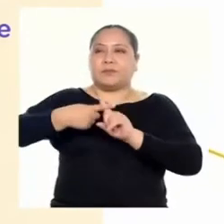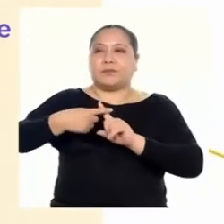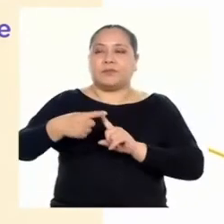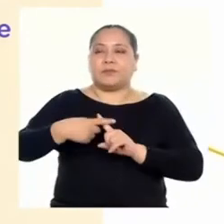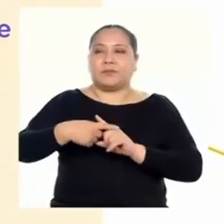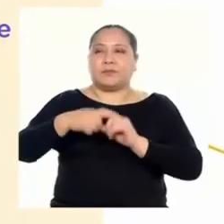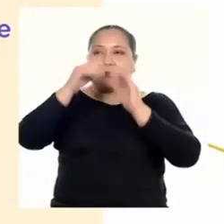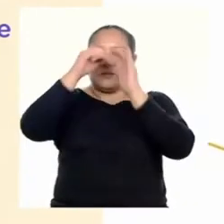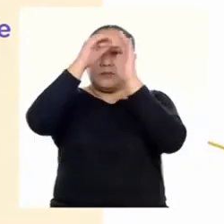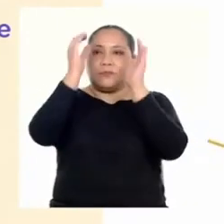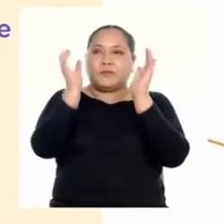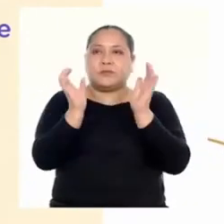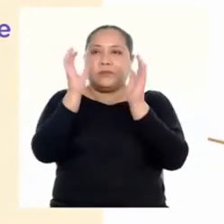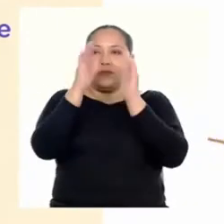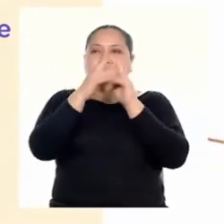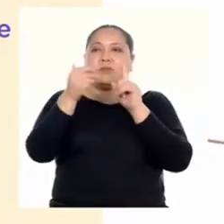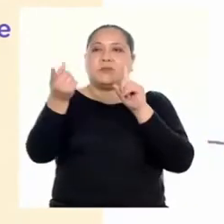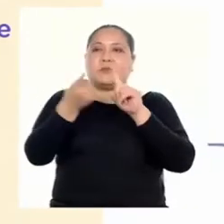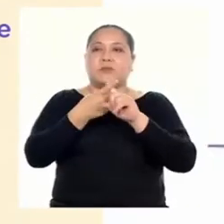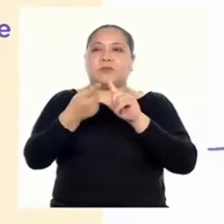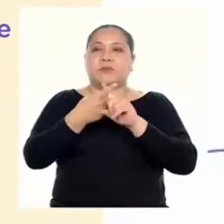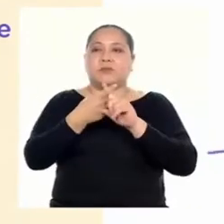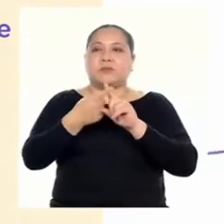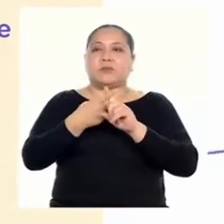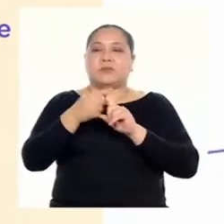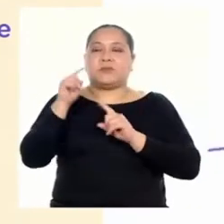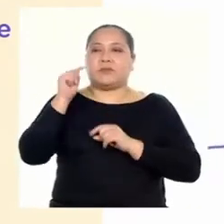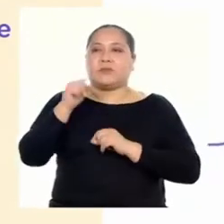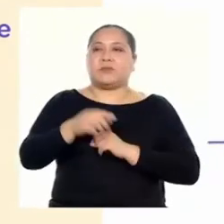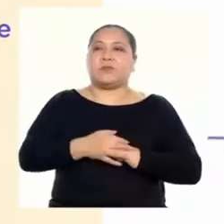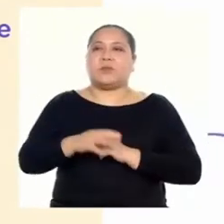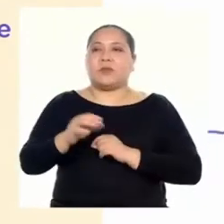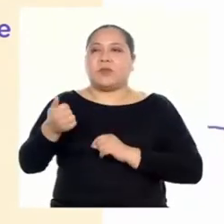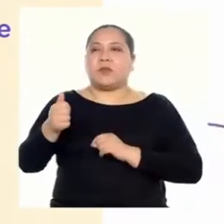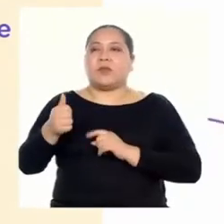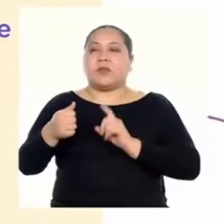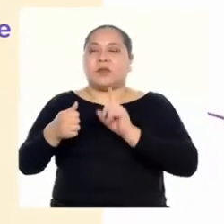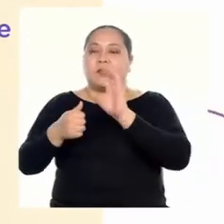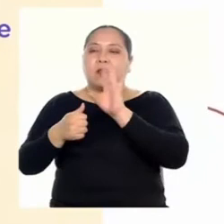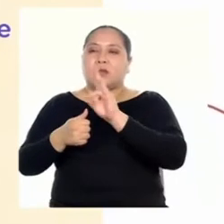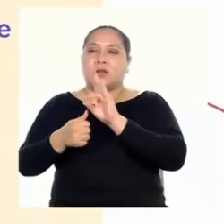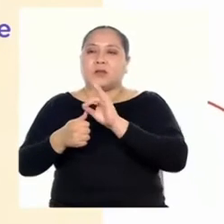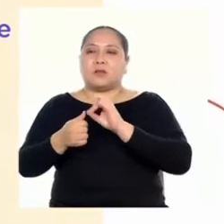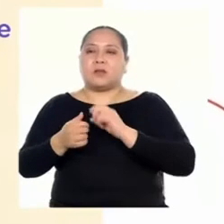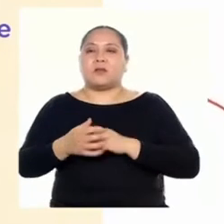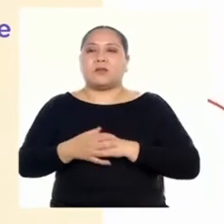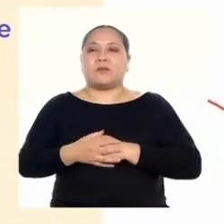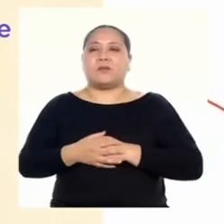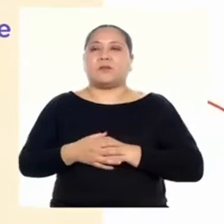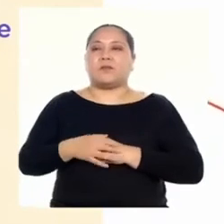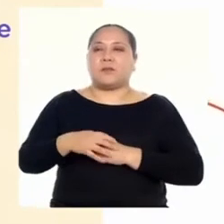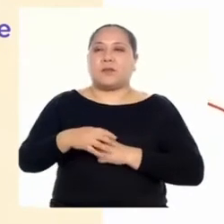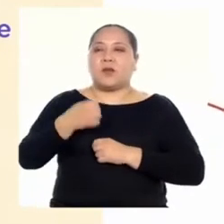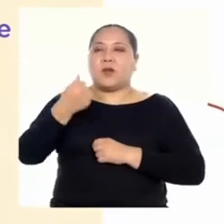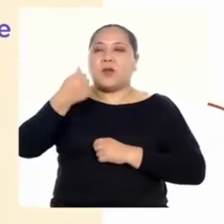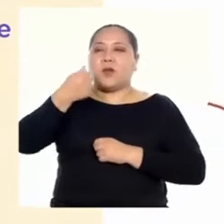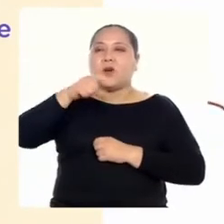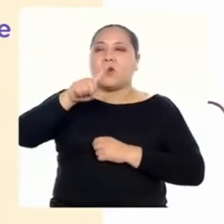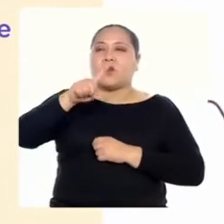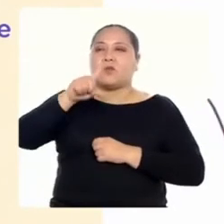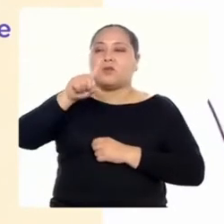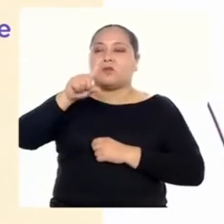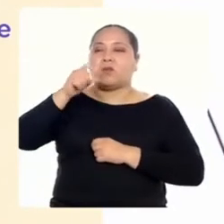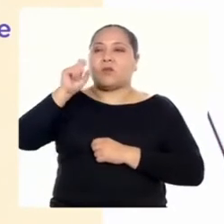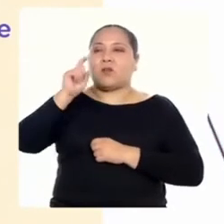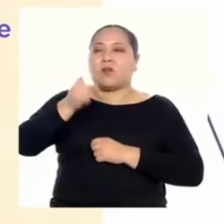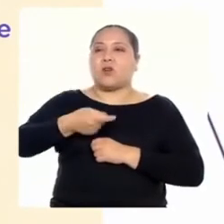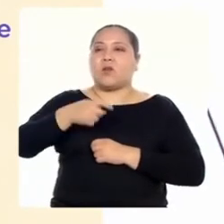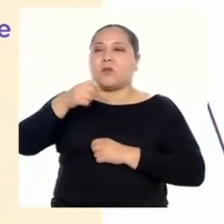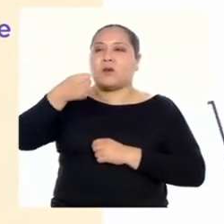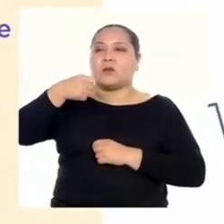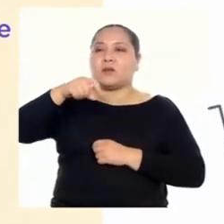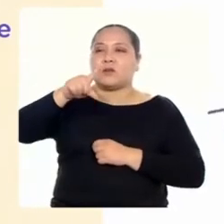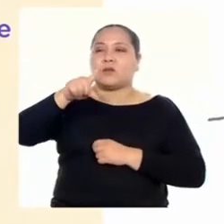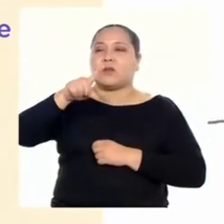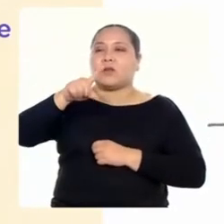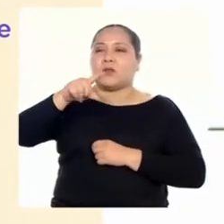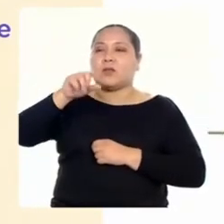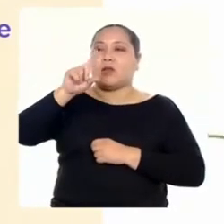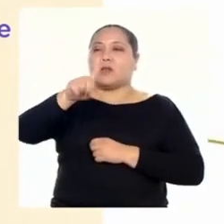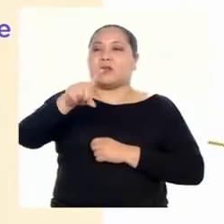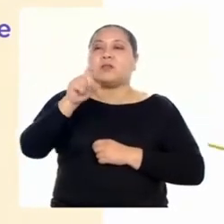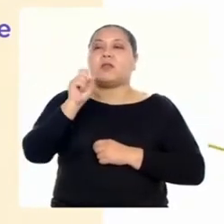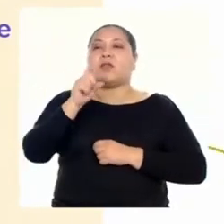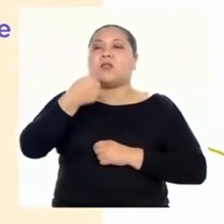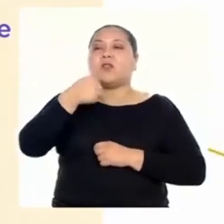que están en el paréntesis y lo multiplicamos por la base 10 elevado a la séptima. 11,117 por 10